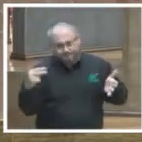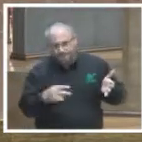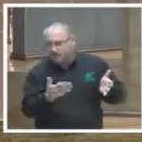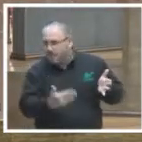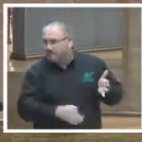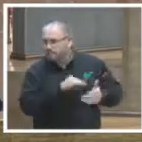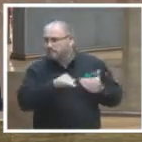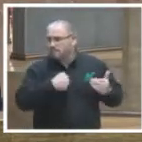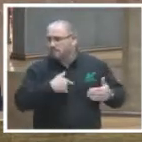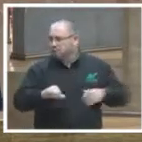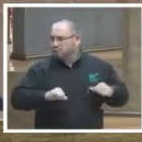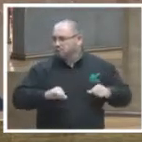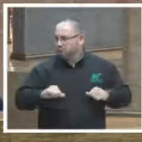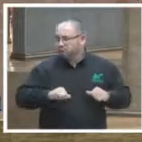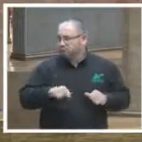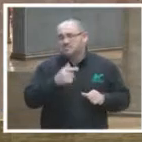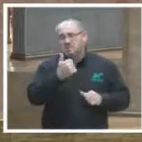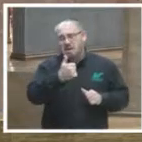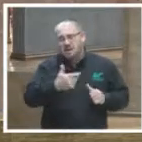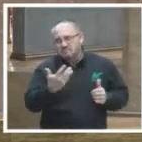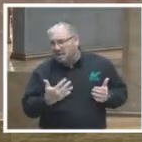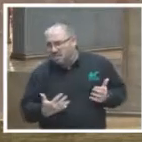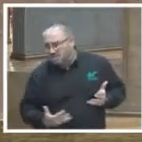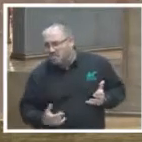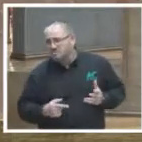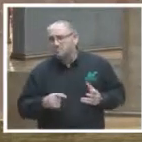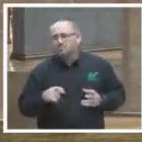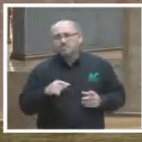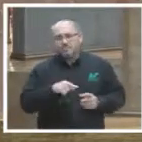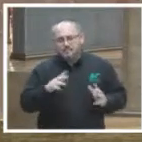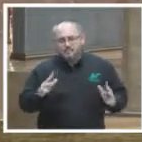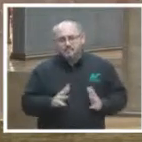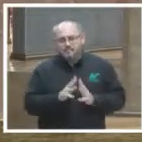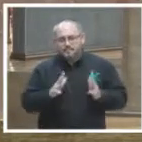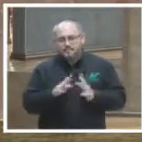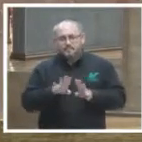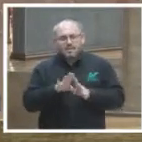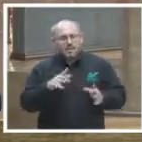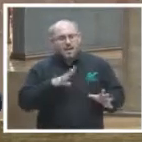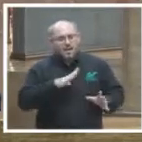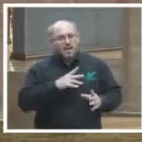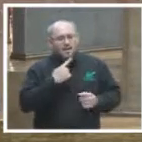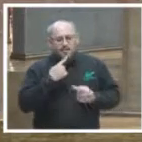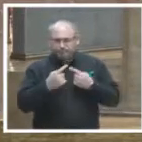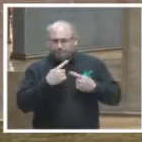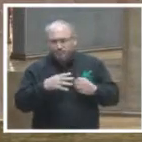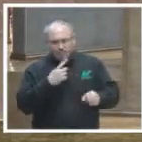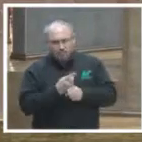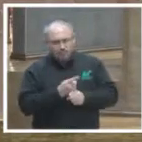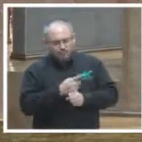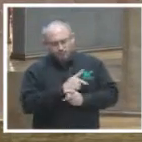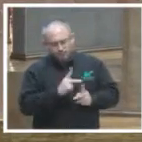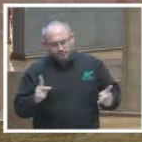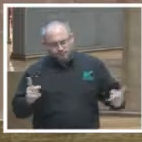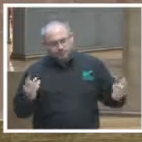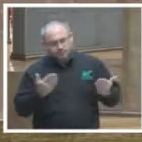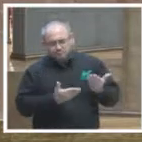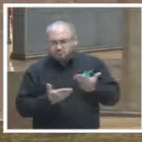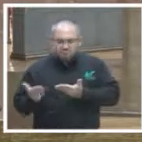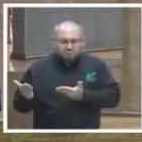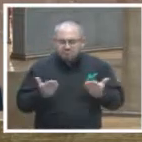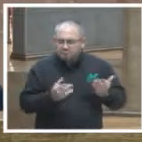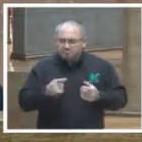públicos y sus integrantes, de participación mediante debates públicos y conocimiento informado entre las